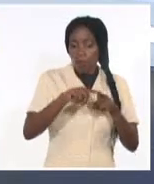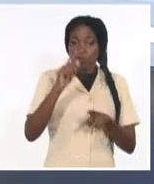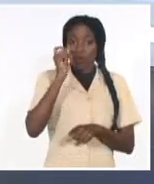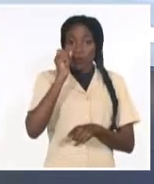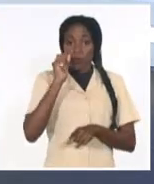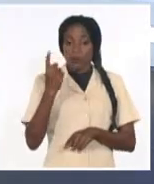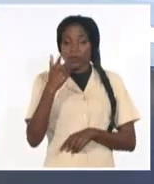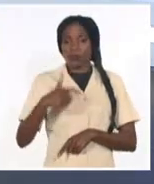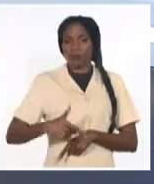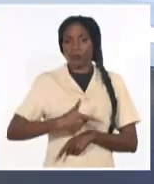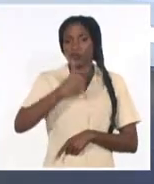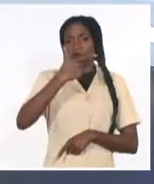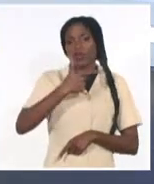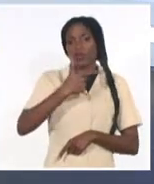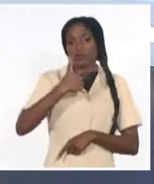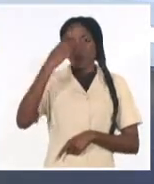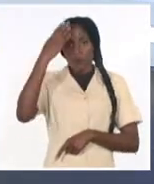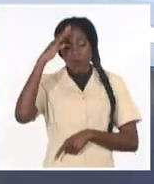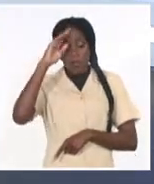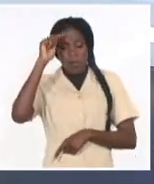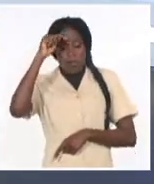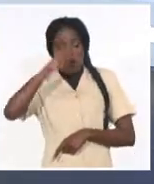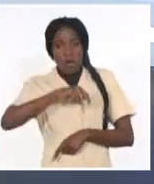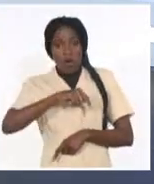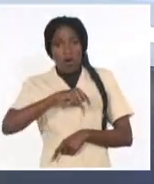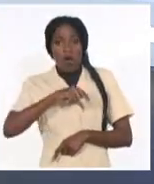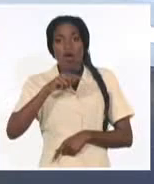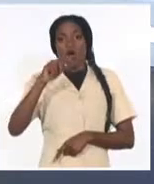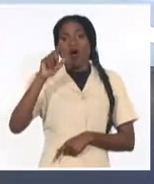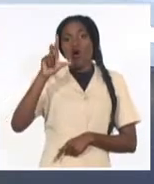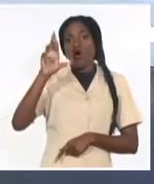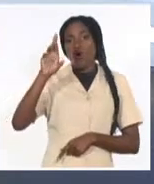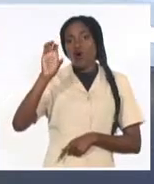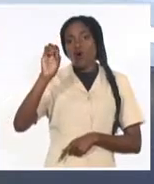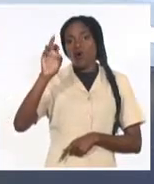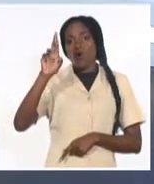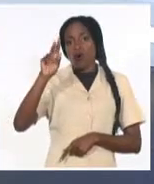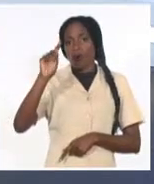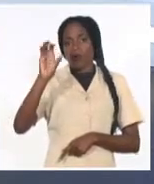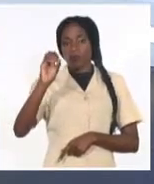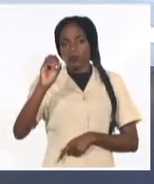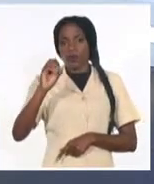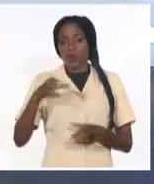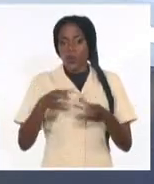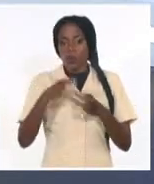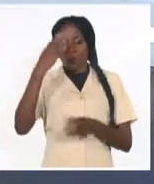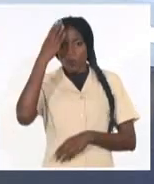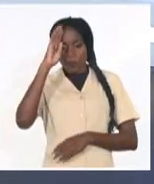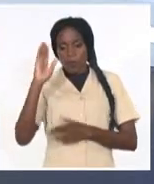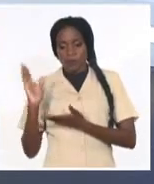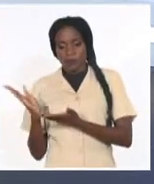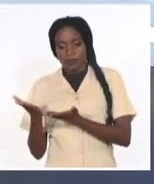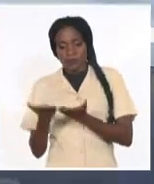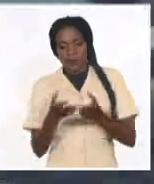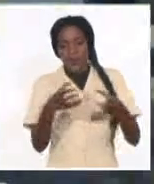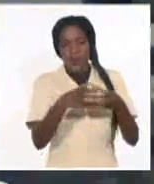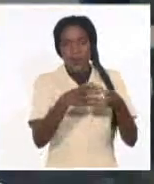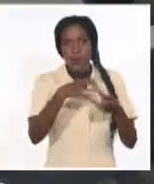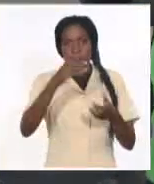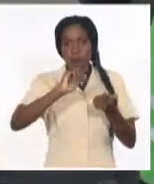viceprimer ministro de la República de Cuba, Roberto León Richard, presidente del Comité Olímpico Cubano, dieron la bienvenida a la comitiva.